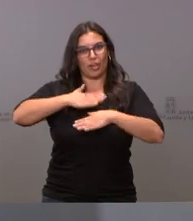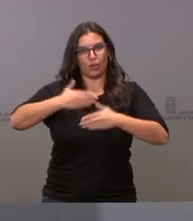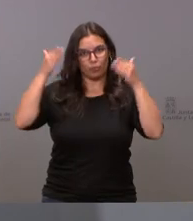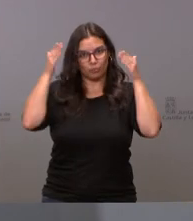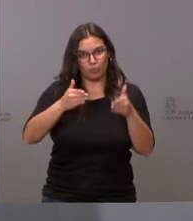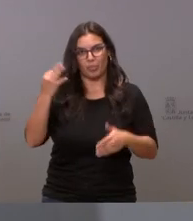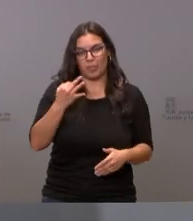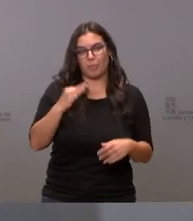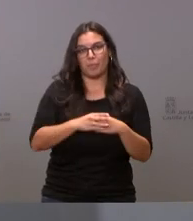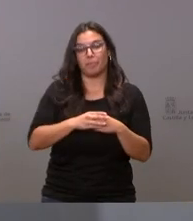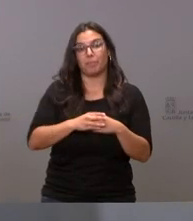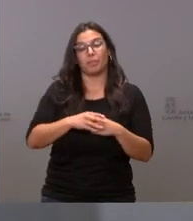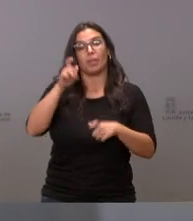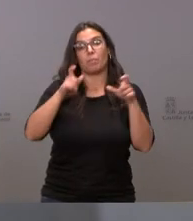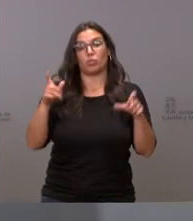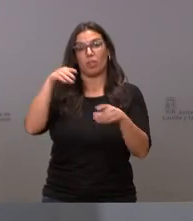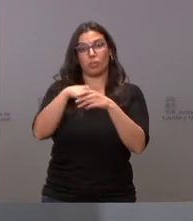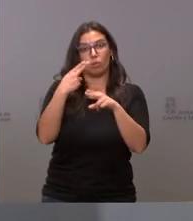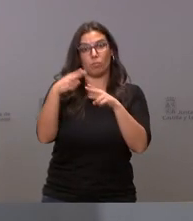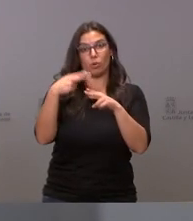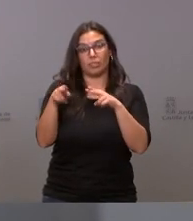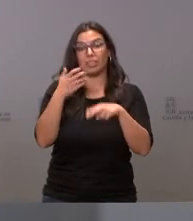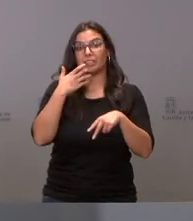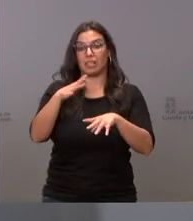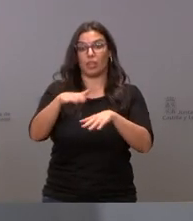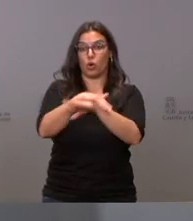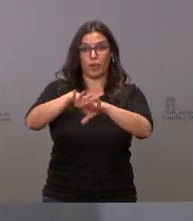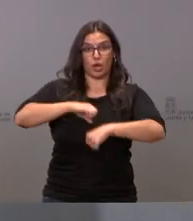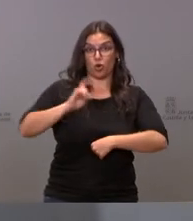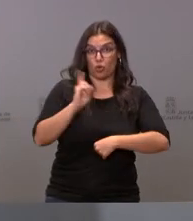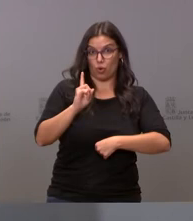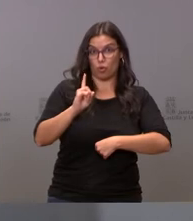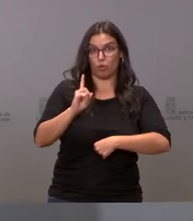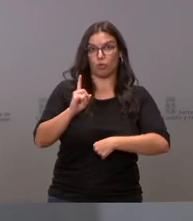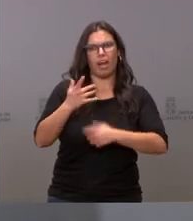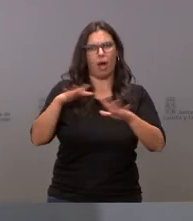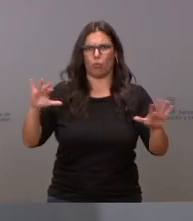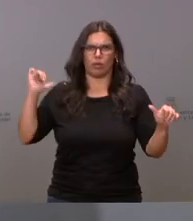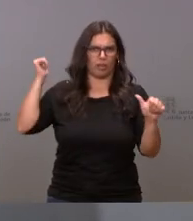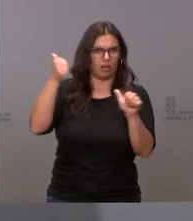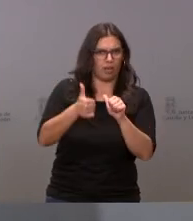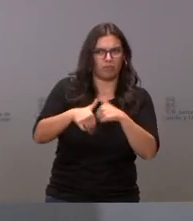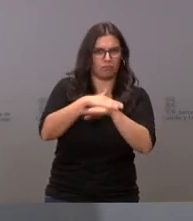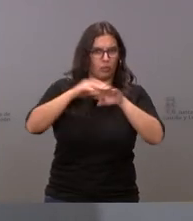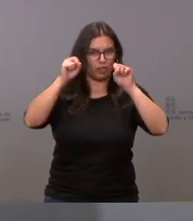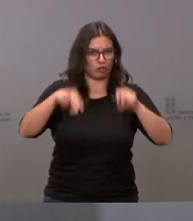y quienes están en política lo que tienen que hacer cuando no gobiernan aunque lleven mucho tiempo sin gobernar